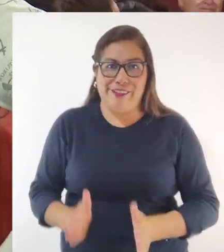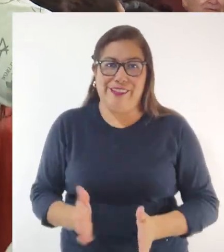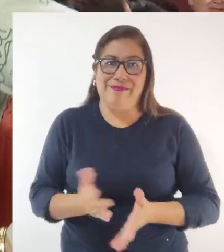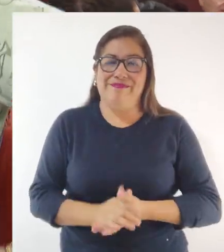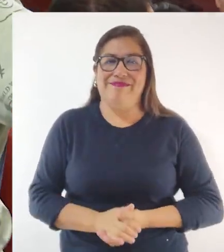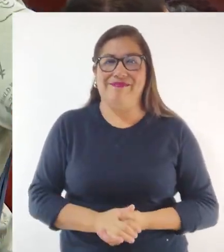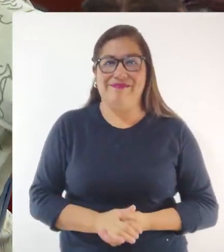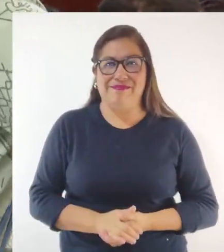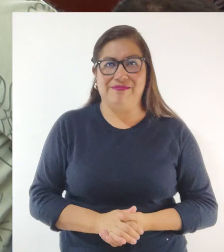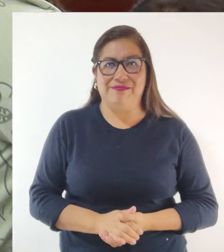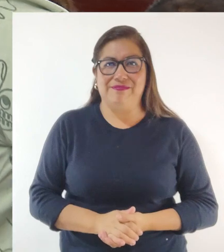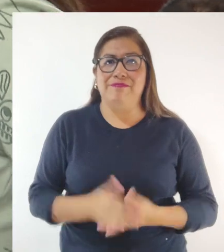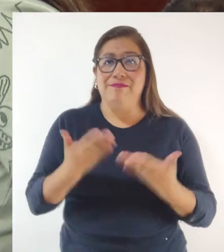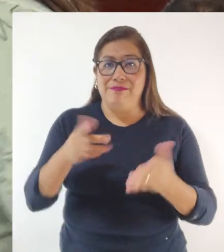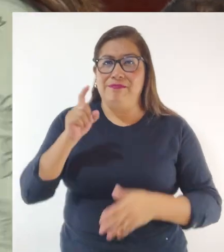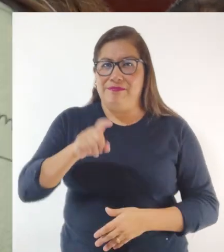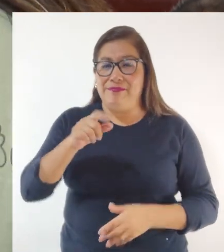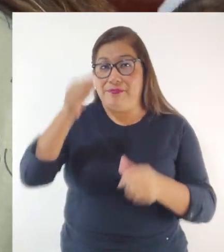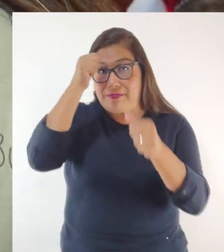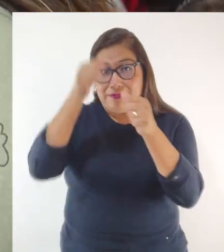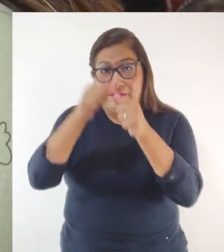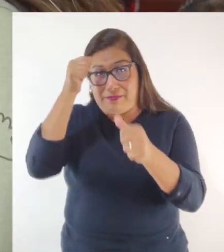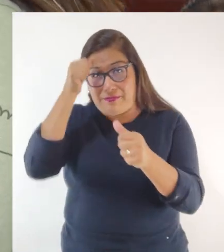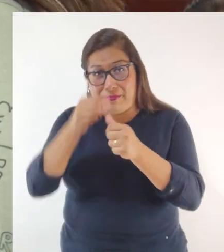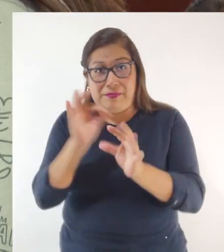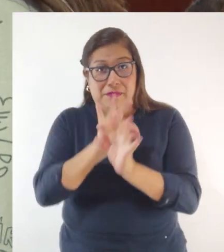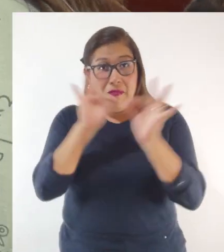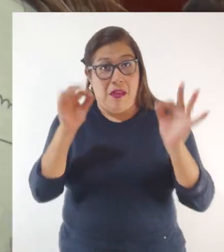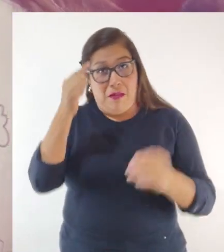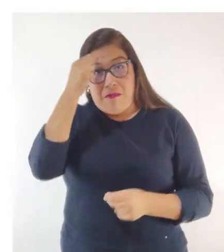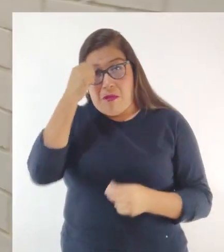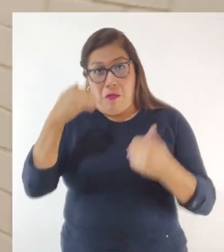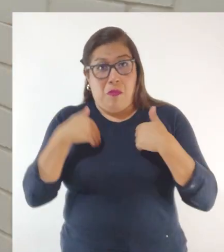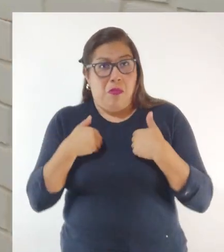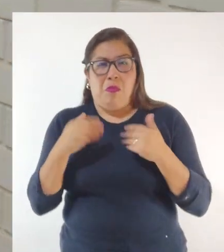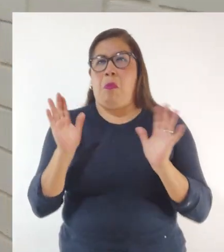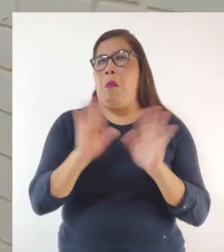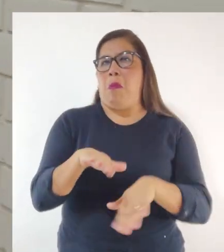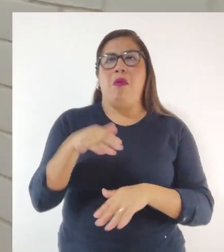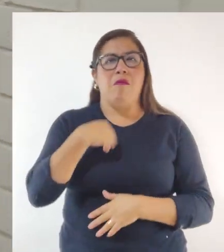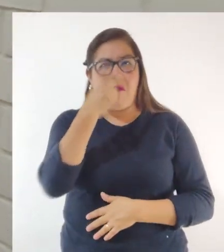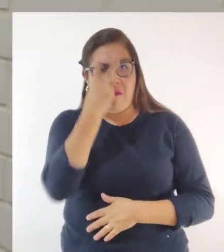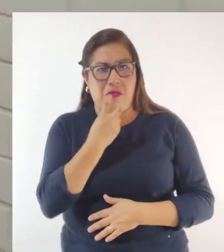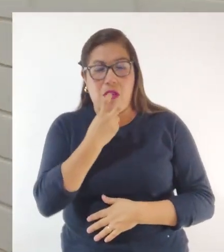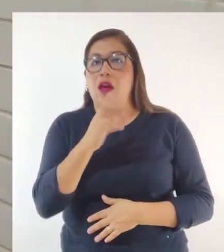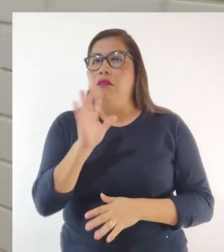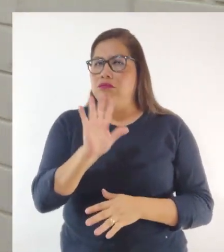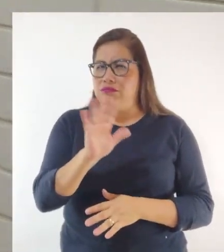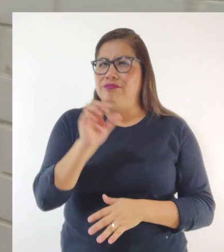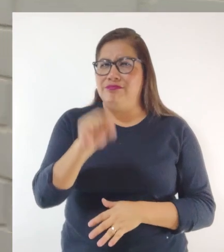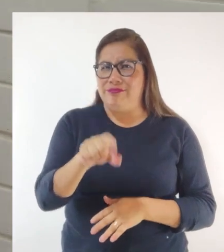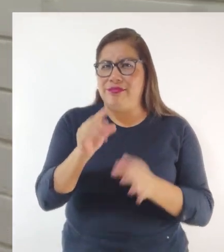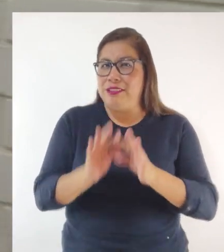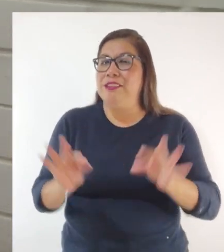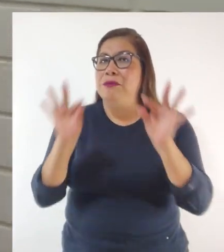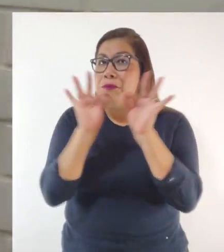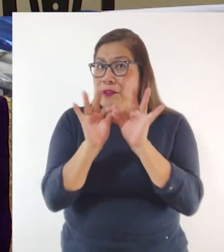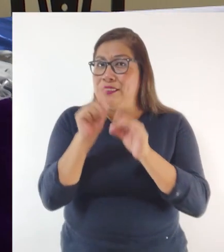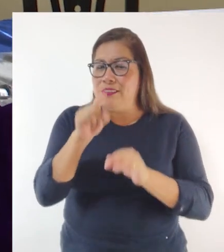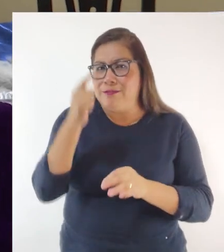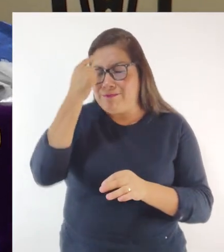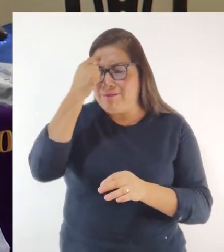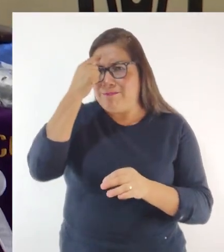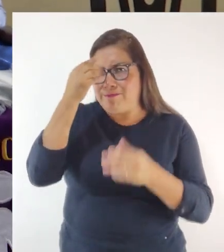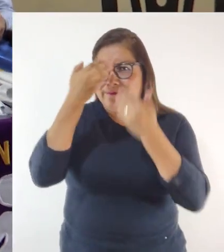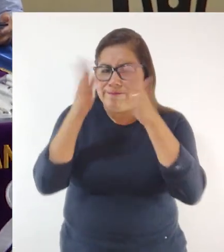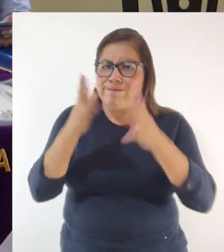estudiantes, ¿no? Debemos recordar que nadie está libre de tener una discapacidad, pero es importante que no dejemos de lado